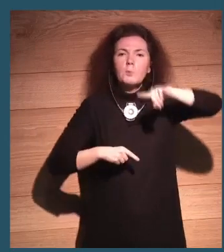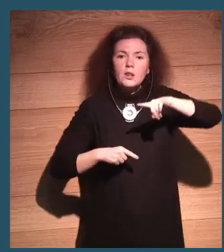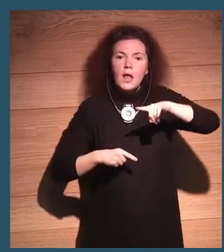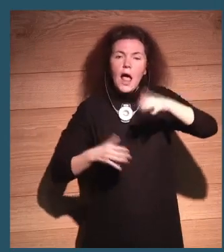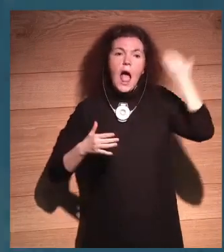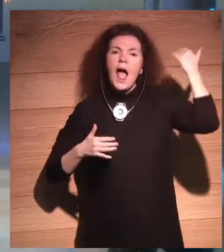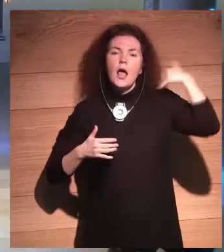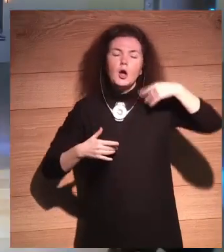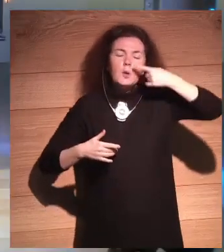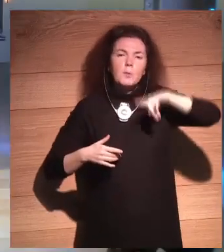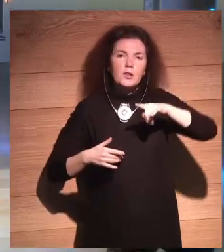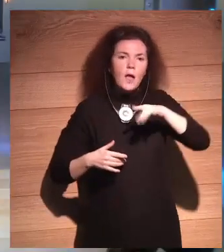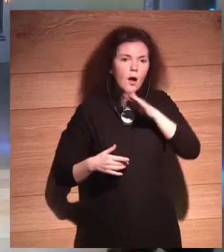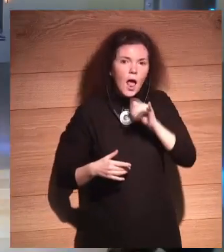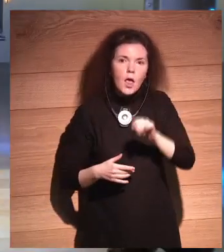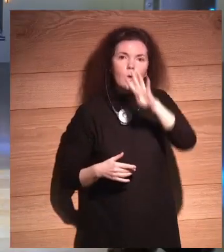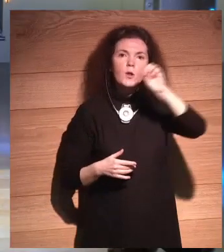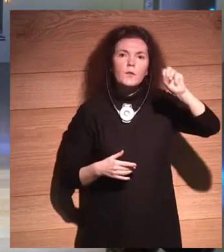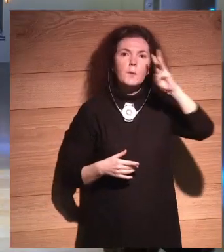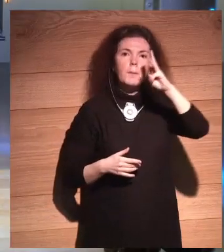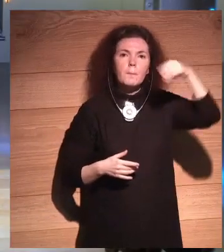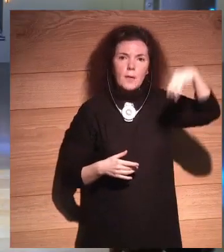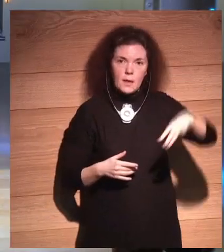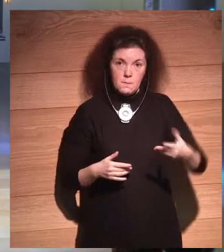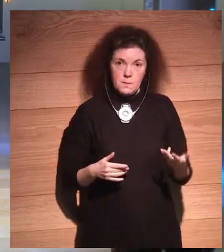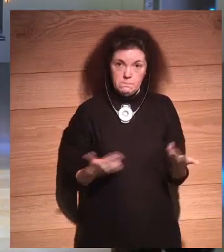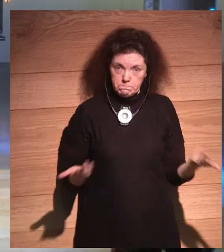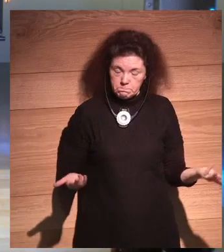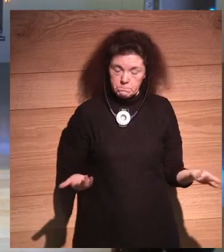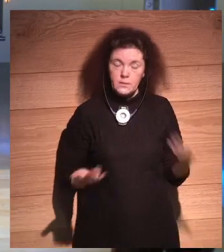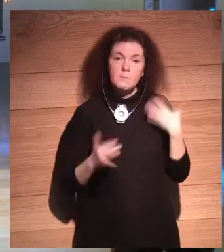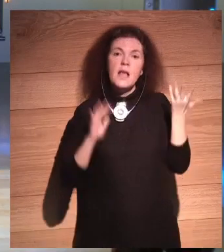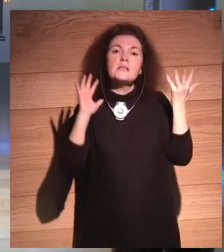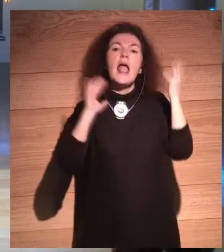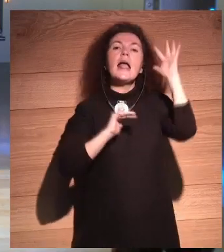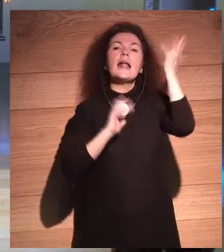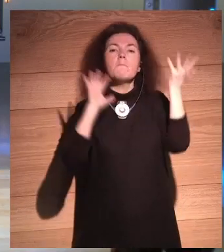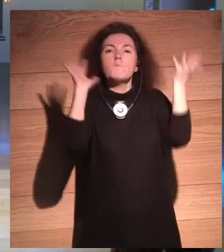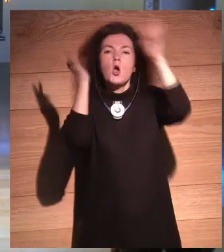Y ahora tenemos 400 ppm y el cambio climático.